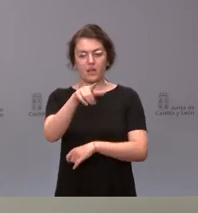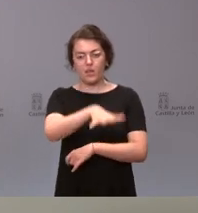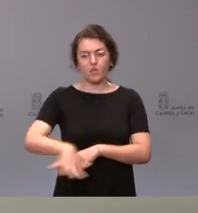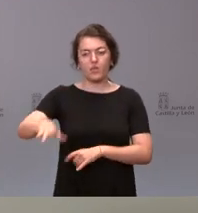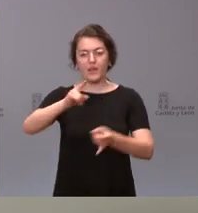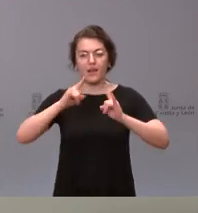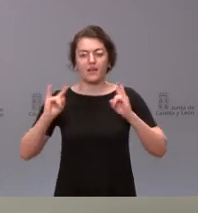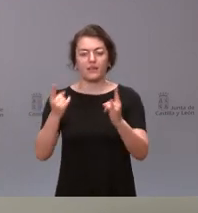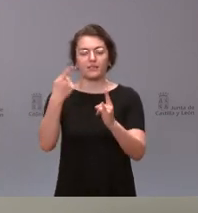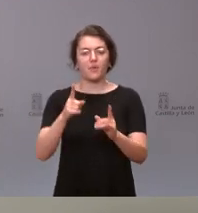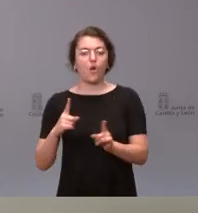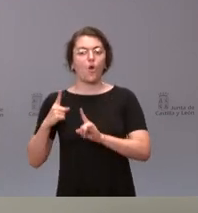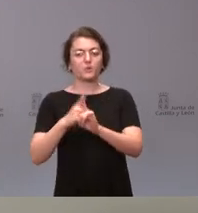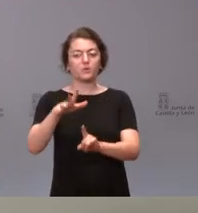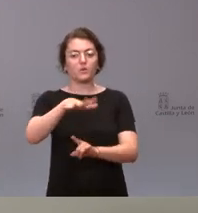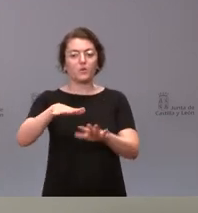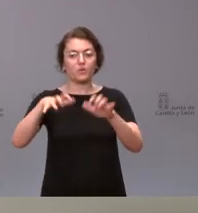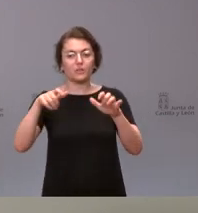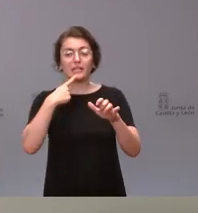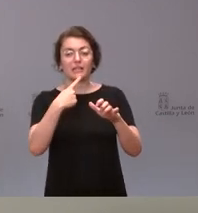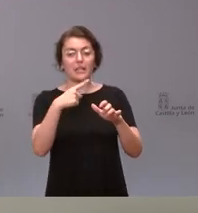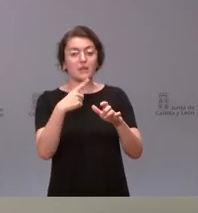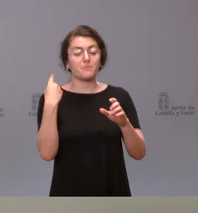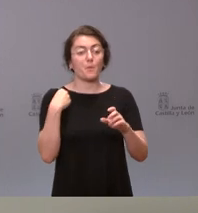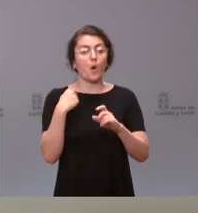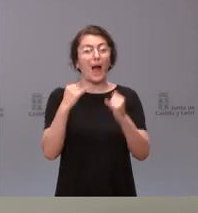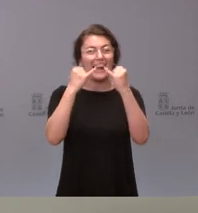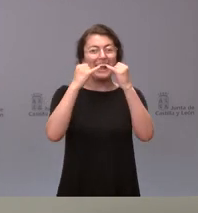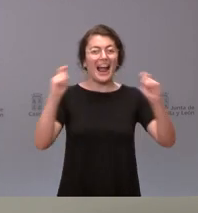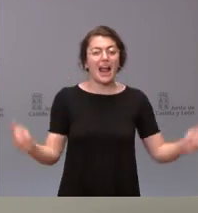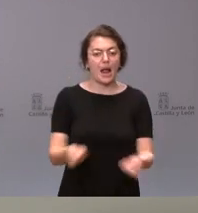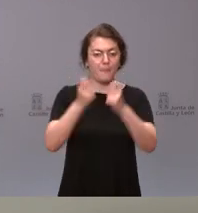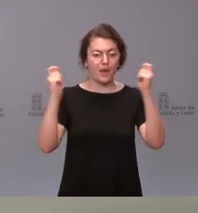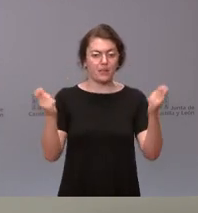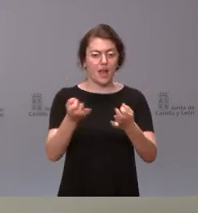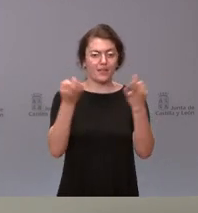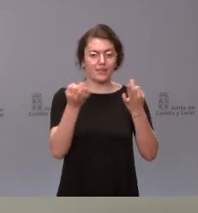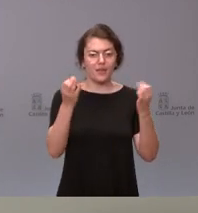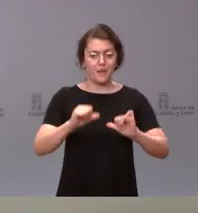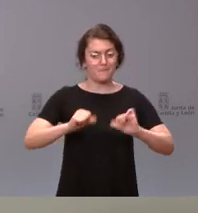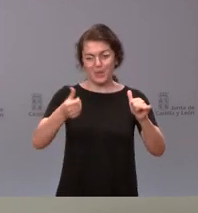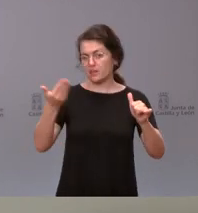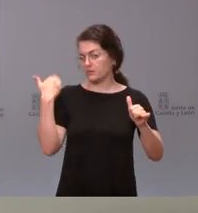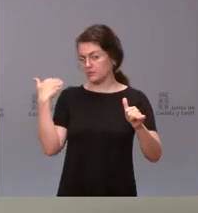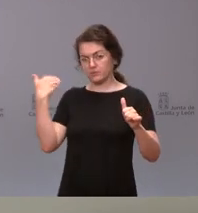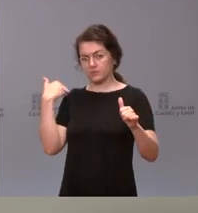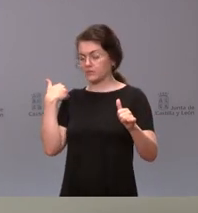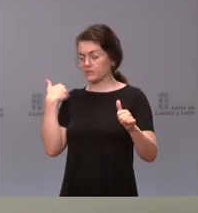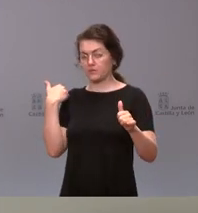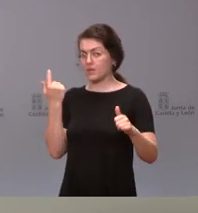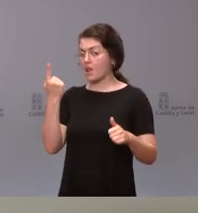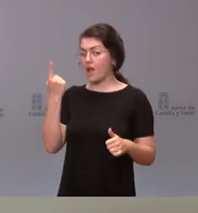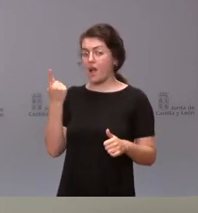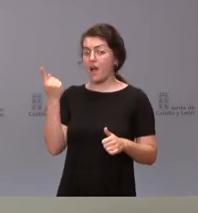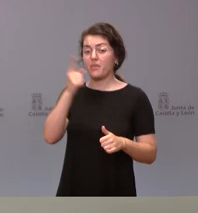oposición en las Cortes que esta campaña debería de haberse iniciado hace tiempo y que, además, no